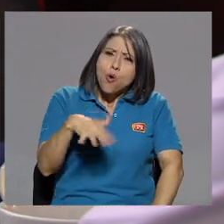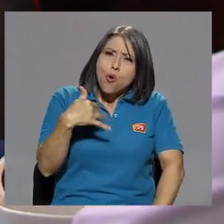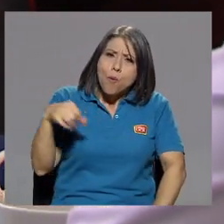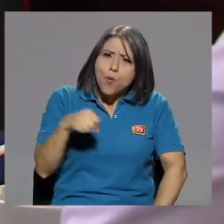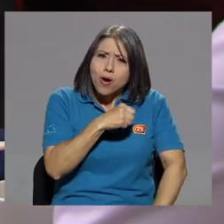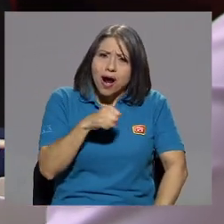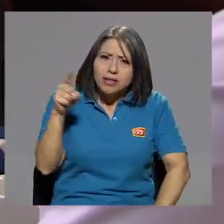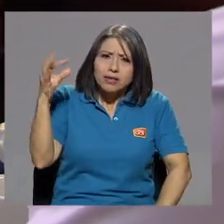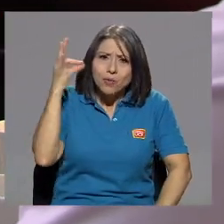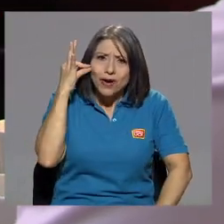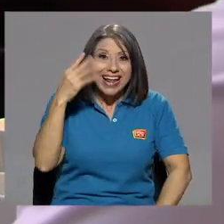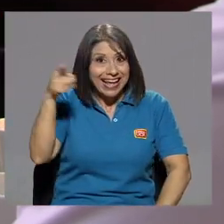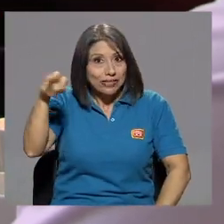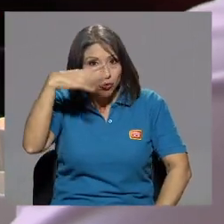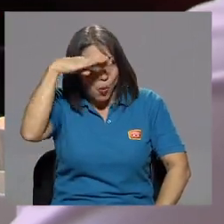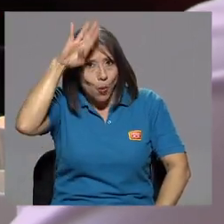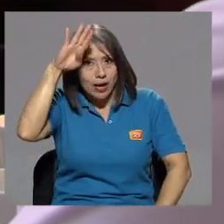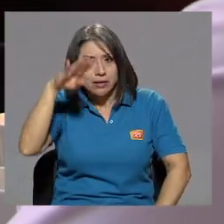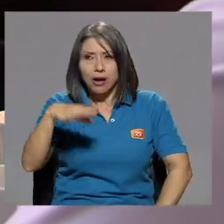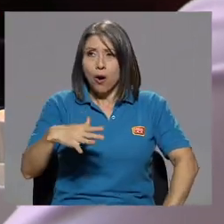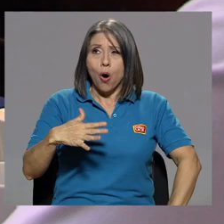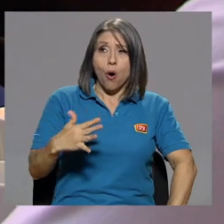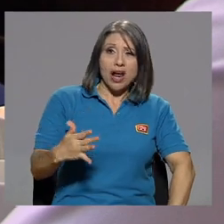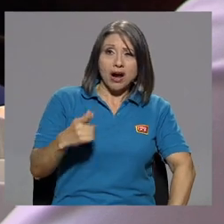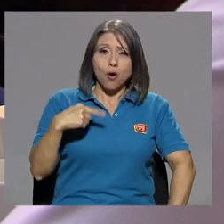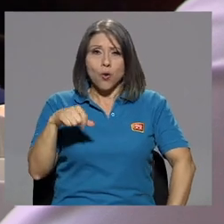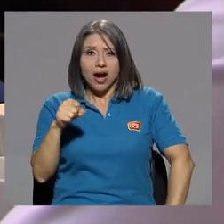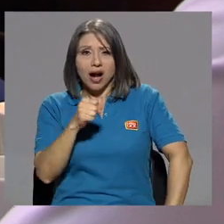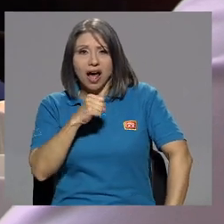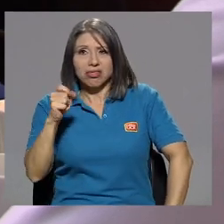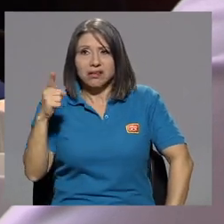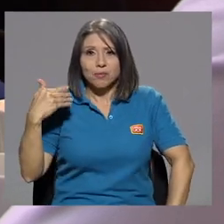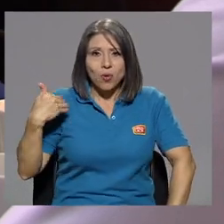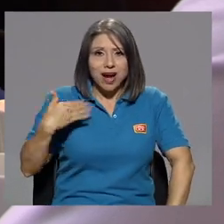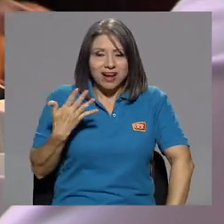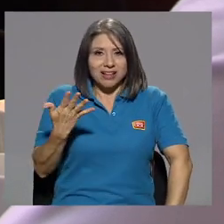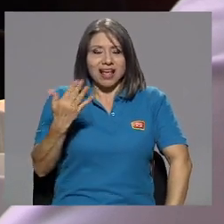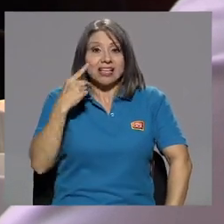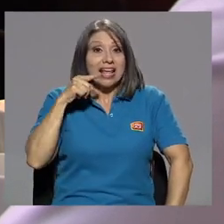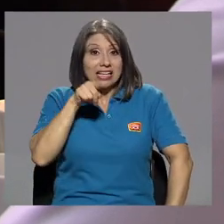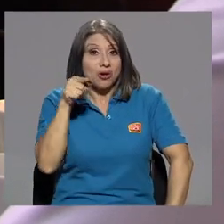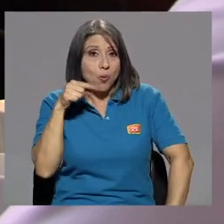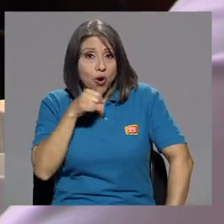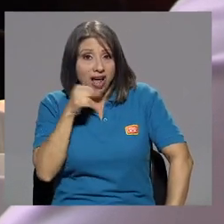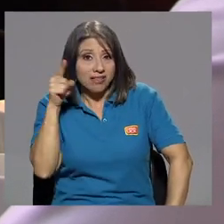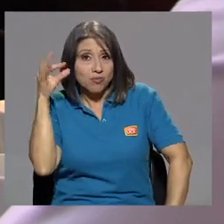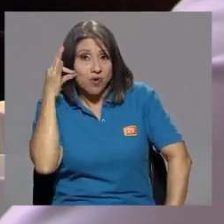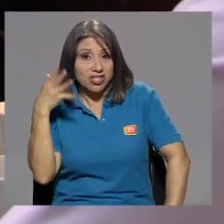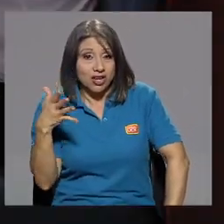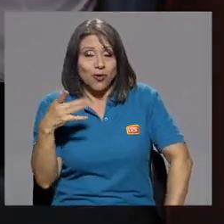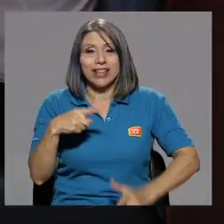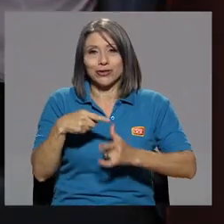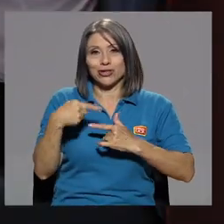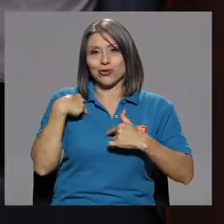Espérese para que le... Unos cubanos. Oye, ¿cómo canta esa mujer, chico? Entonces, yo estoy aquí cantando.